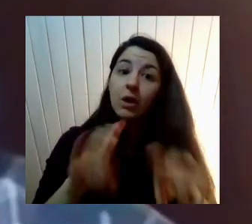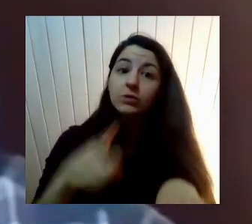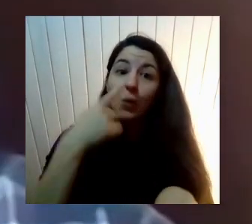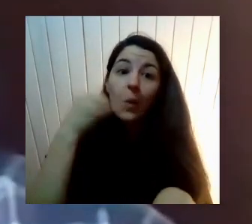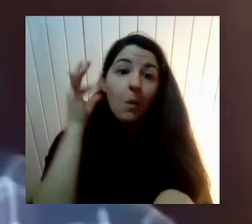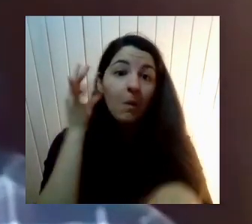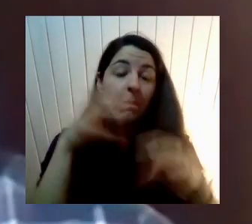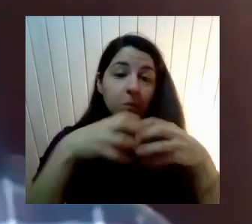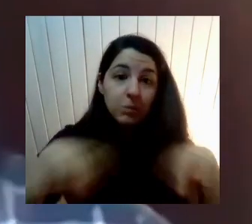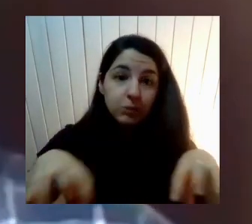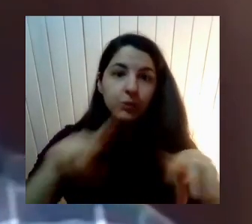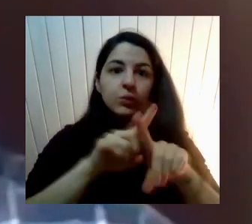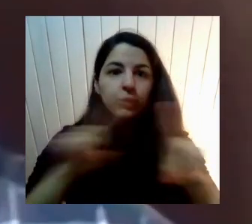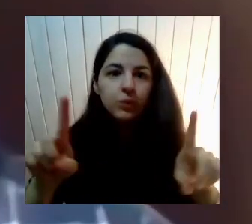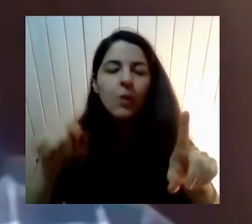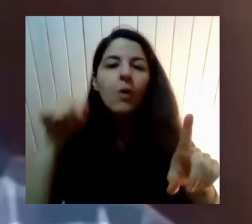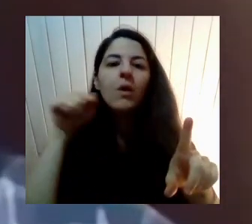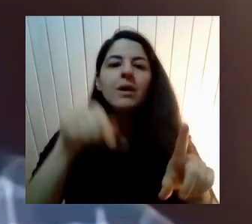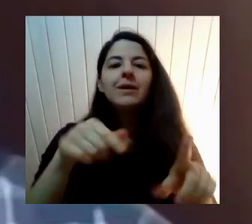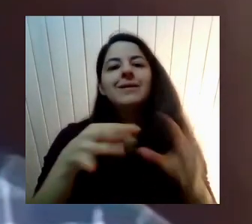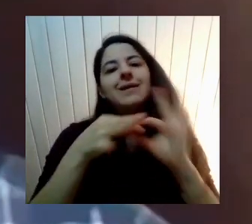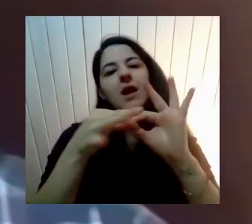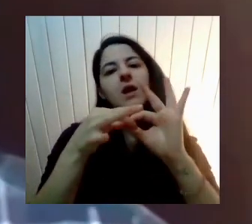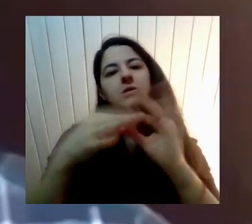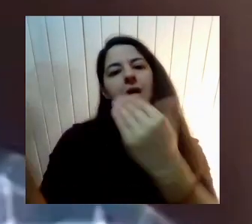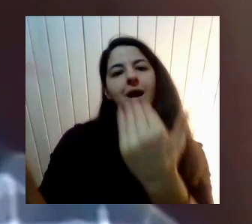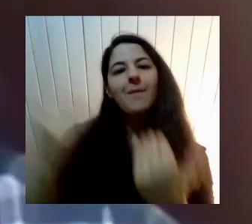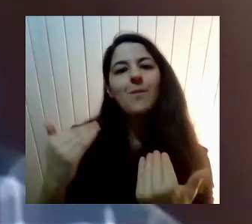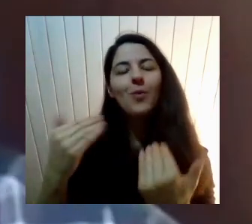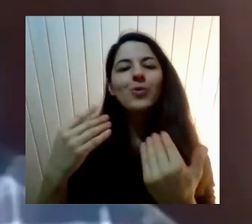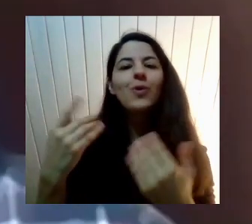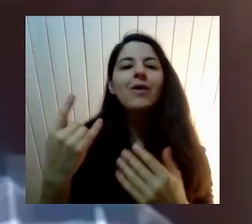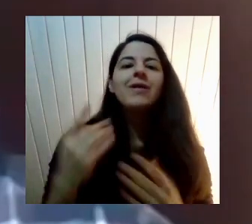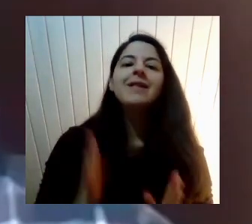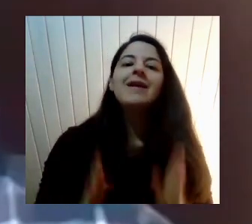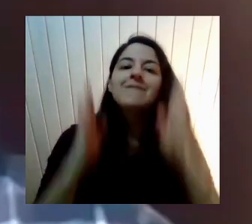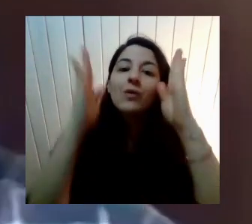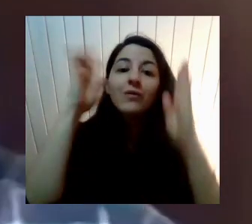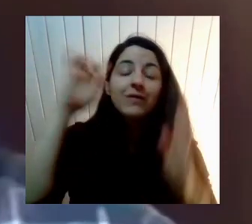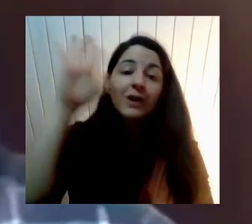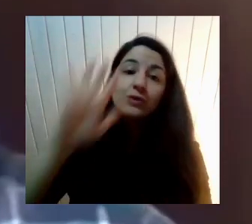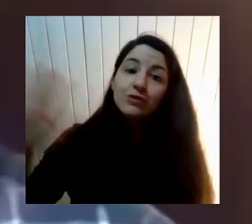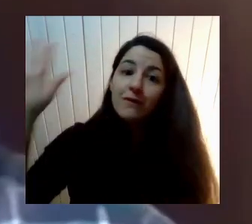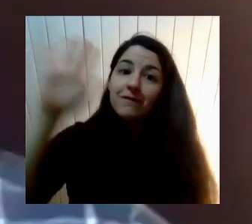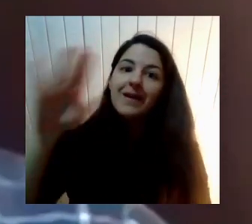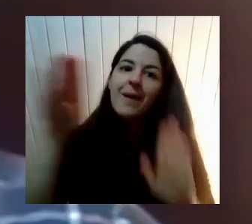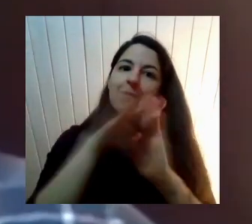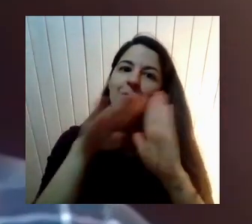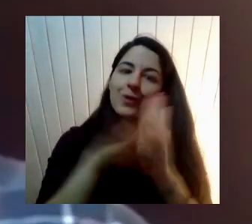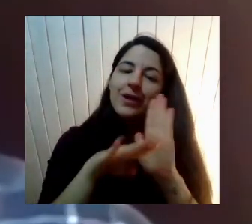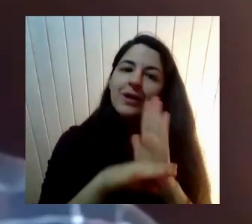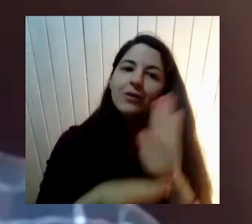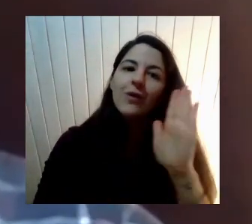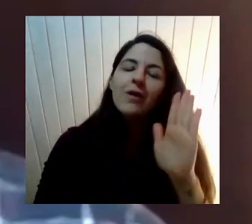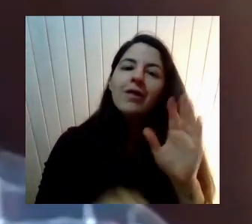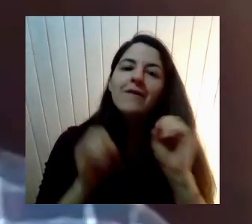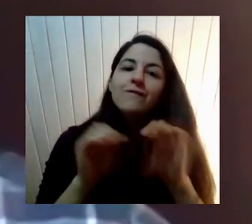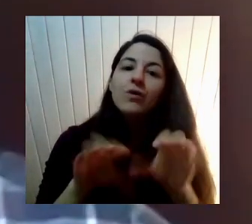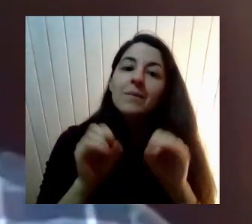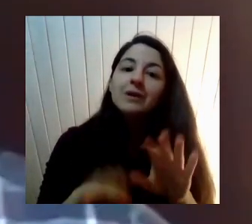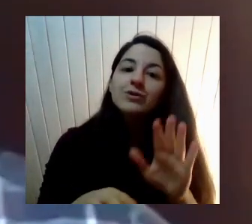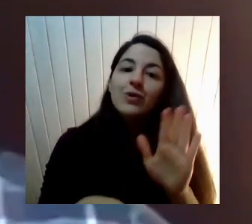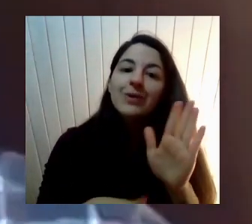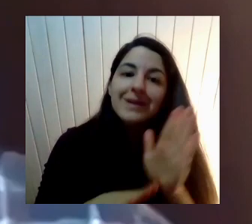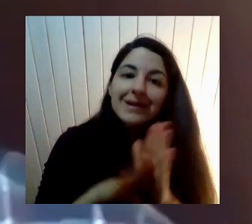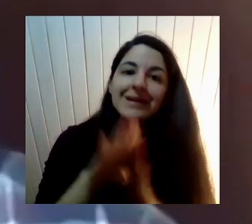Facultad De Filosofía Y Humanidad De la Universidad Austral de Chile El proyecto De formación Inicial docente Y también Con la Escuela De Historia Y